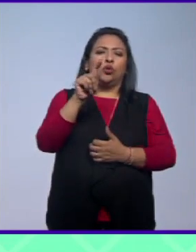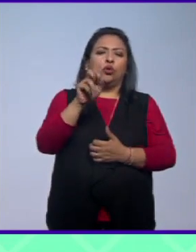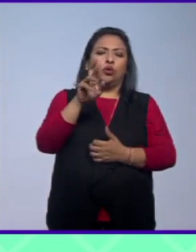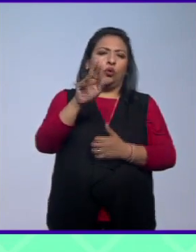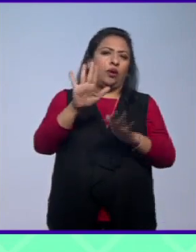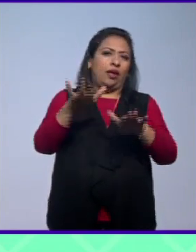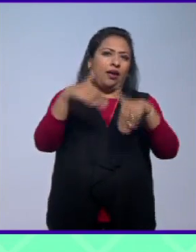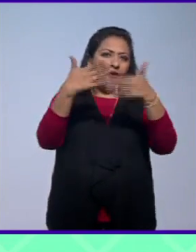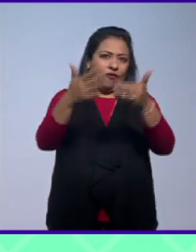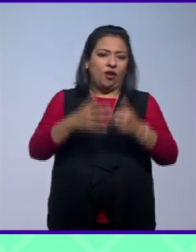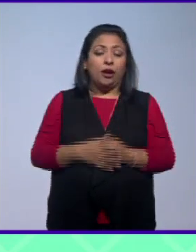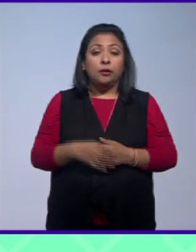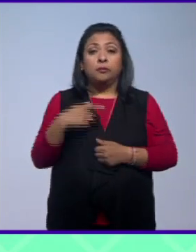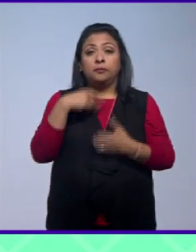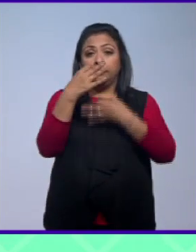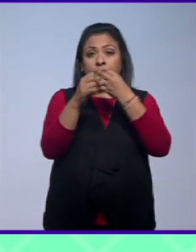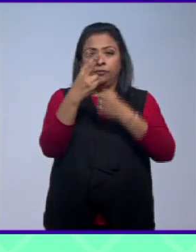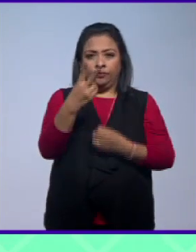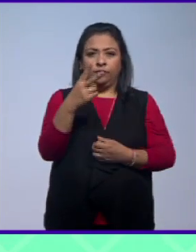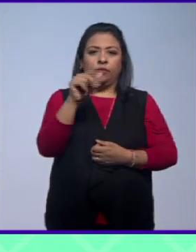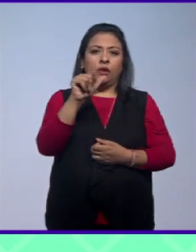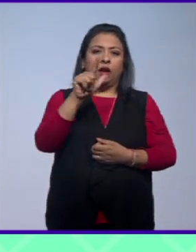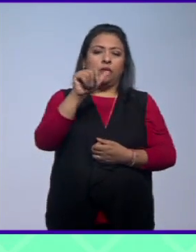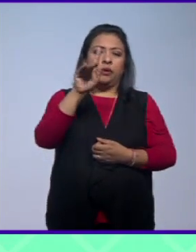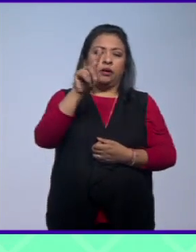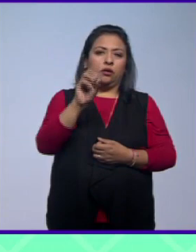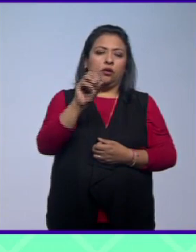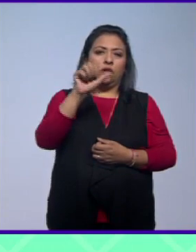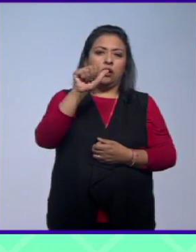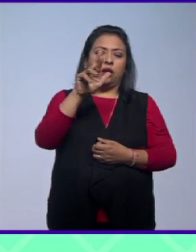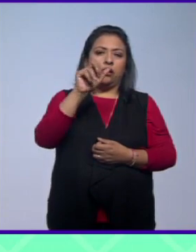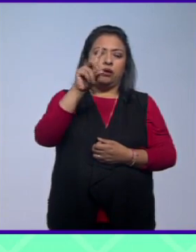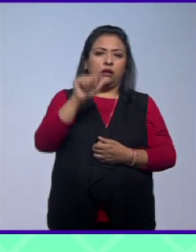exterior noticias 22 Alberto Aranda